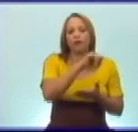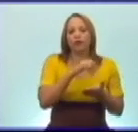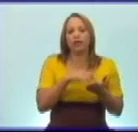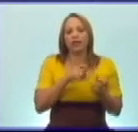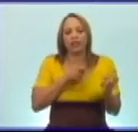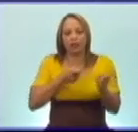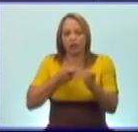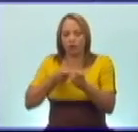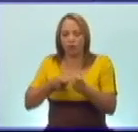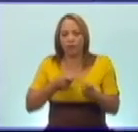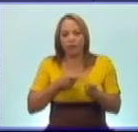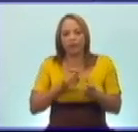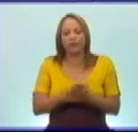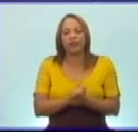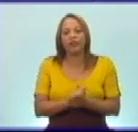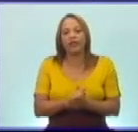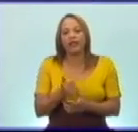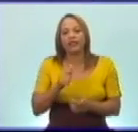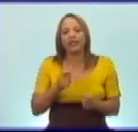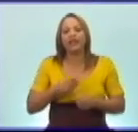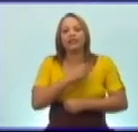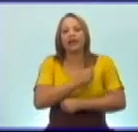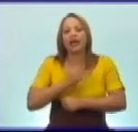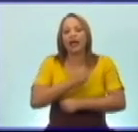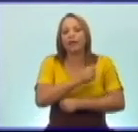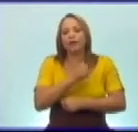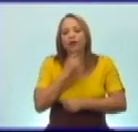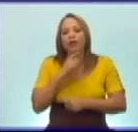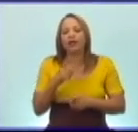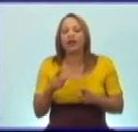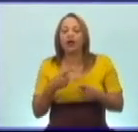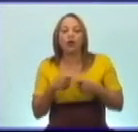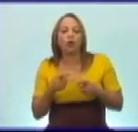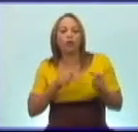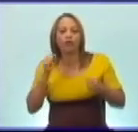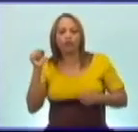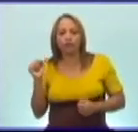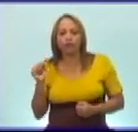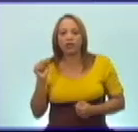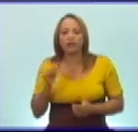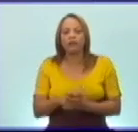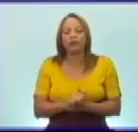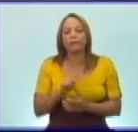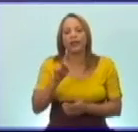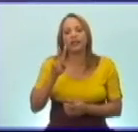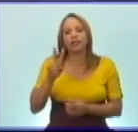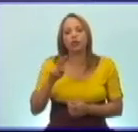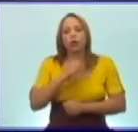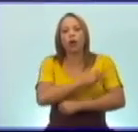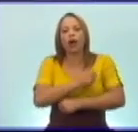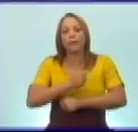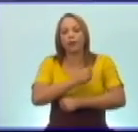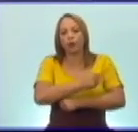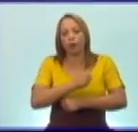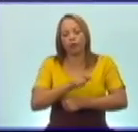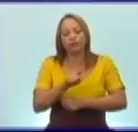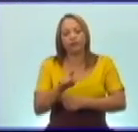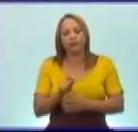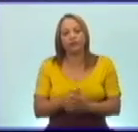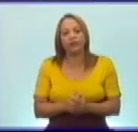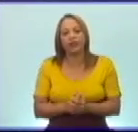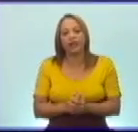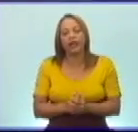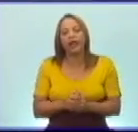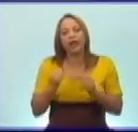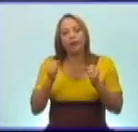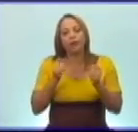de guerra Sherman, 10 carros blindados, 21 cañones sin retroceso. Su poder de fuego